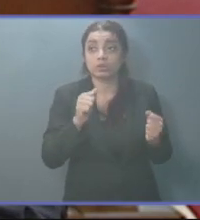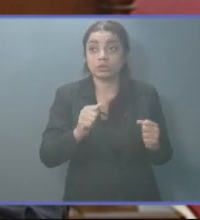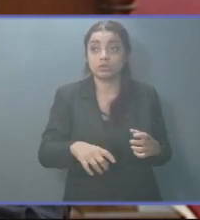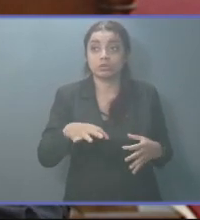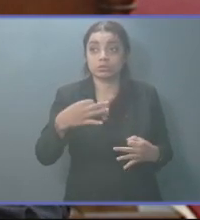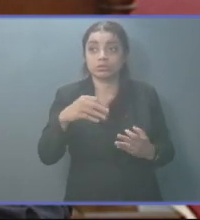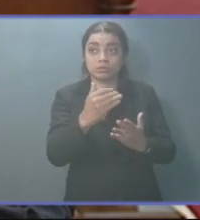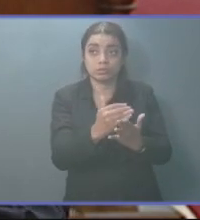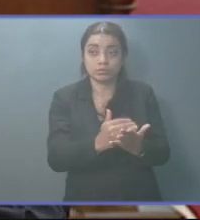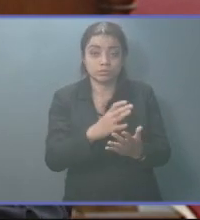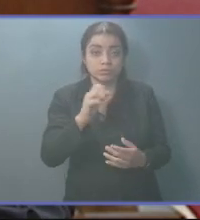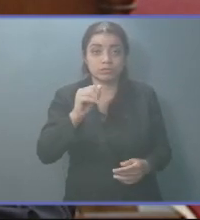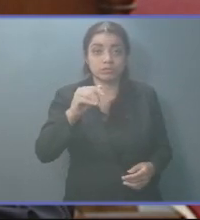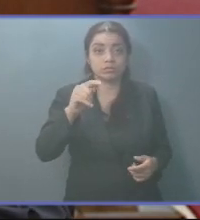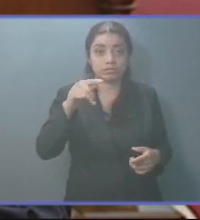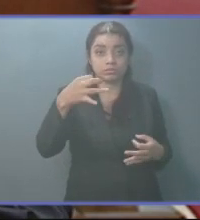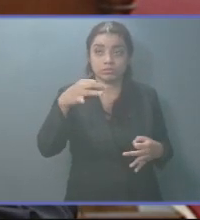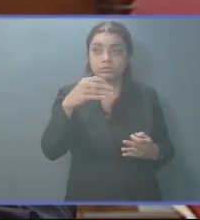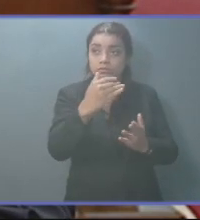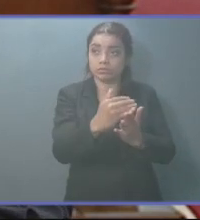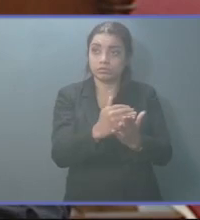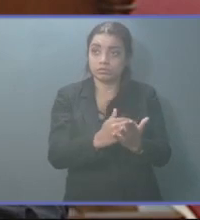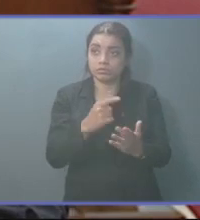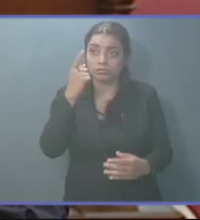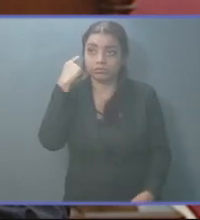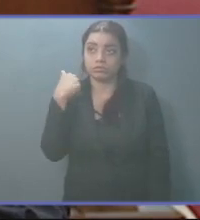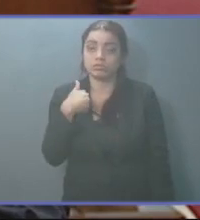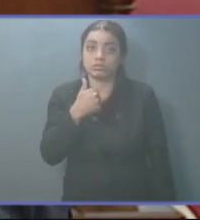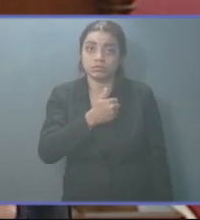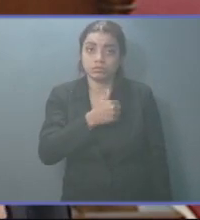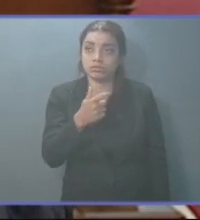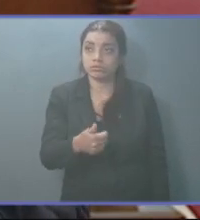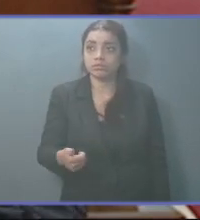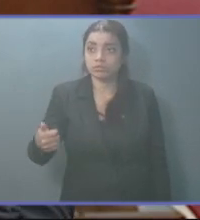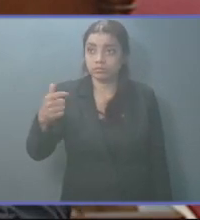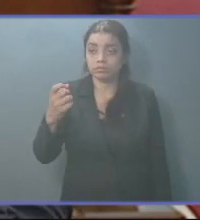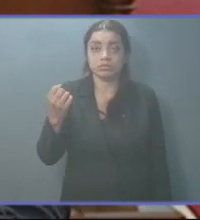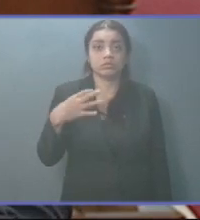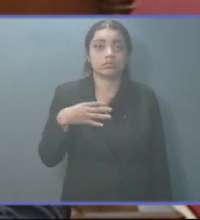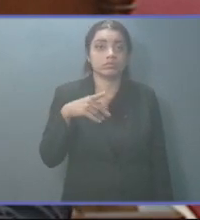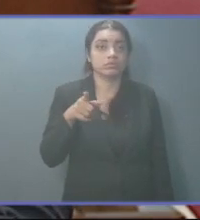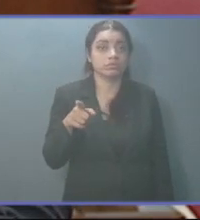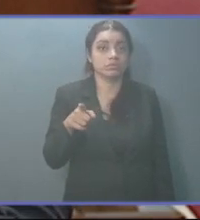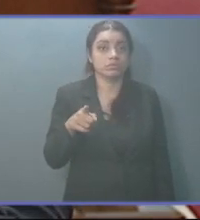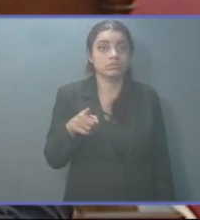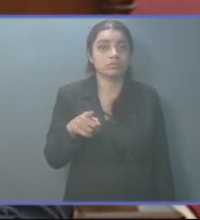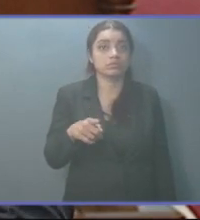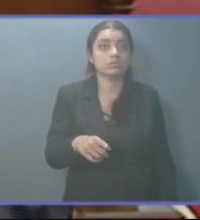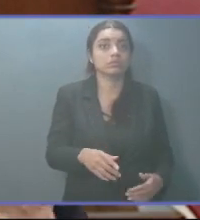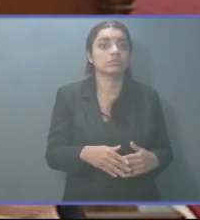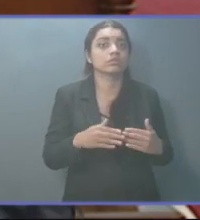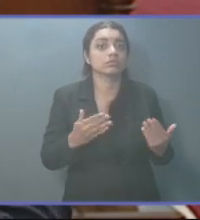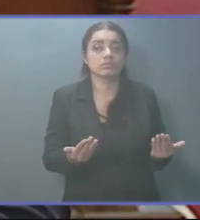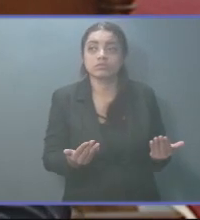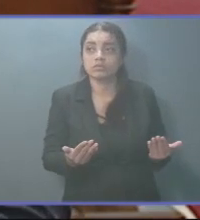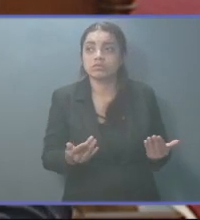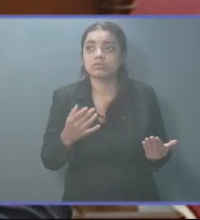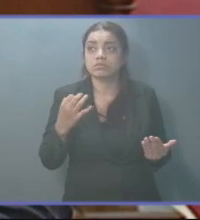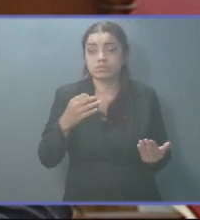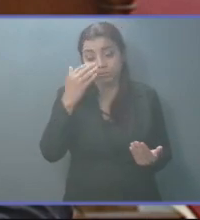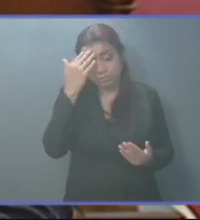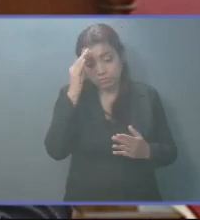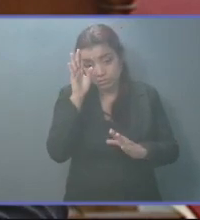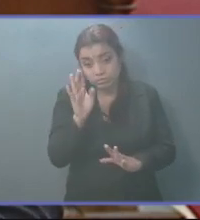certificación del acta de todo lo que ha respondido el Ministro, acuerpado por el alto mando, a quienes les hablo con mucho